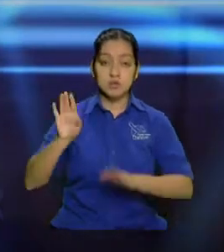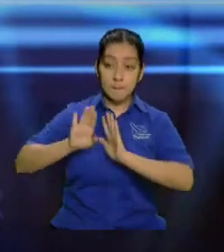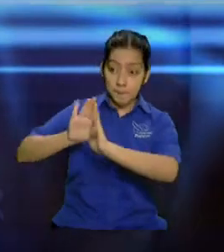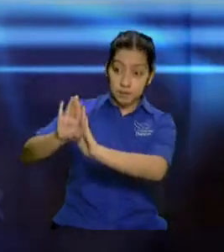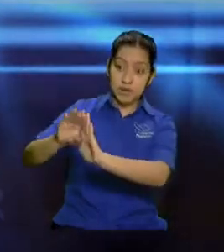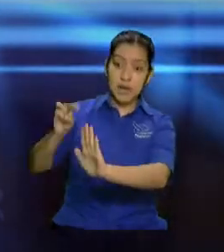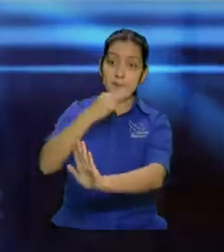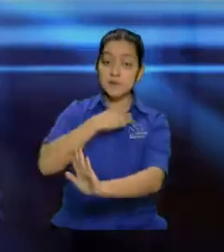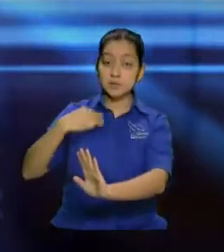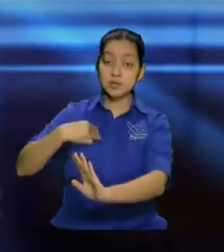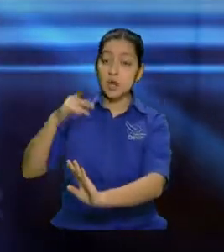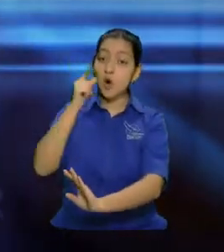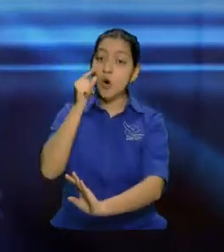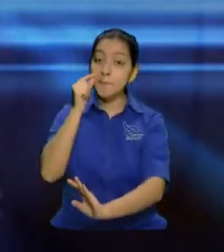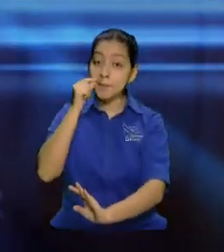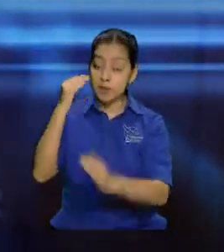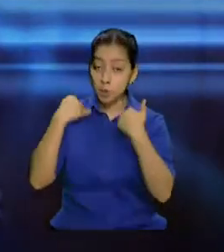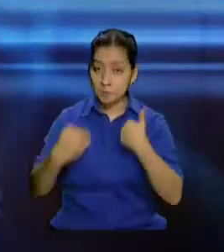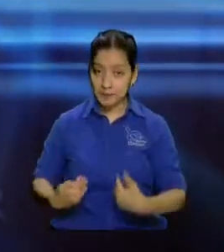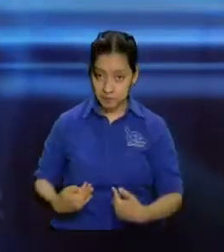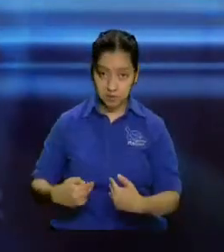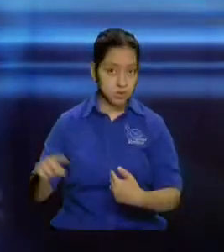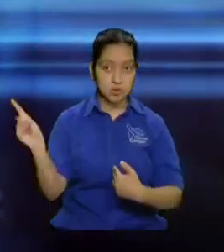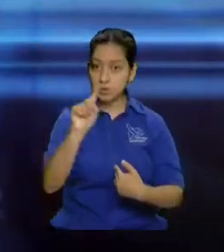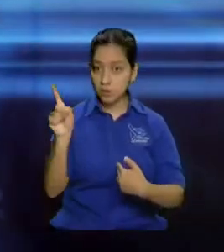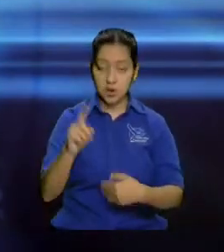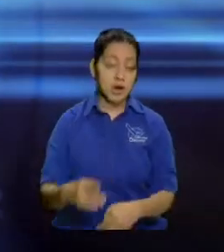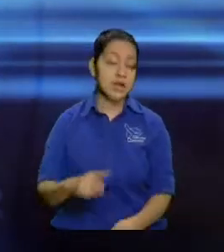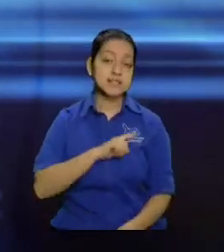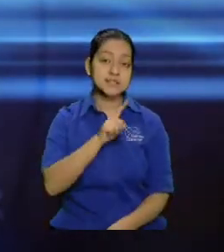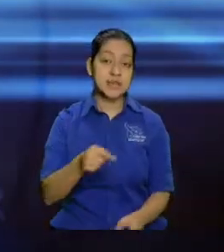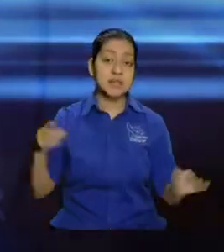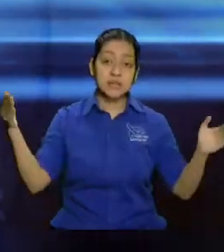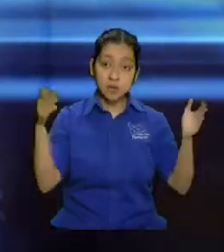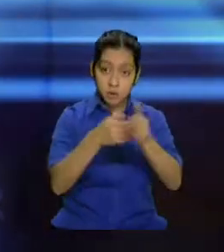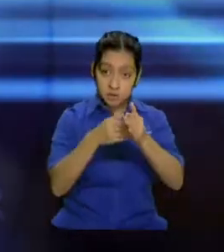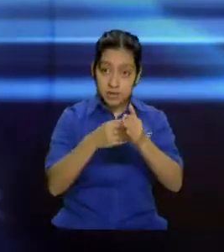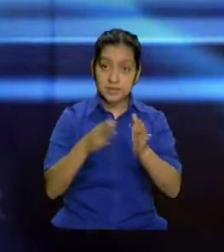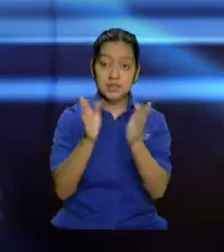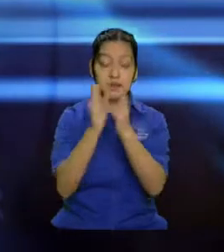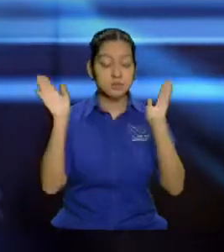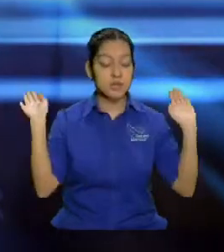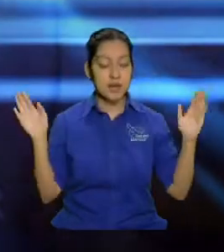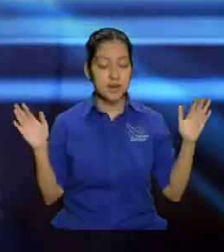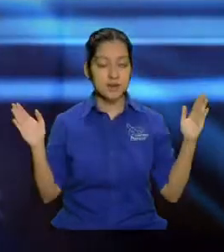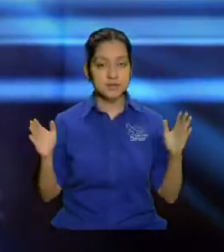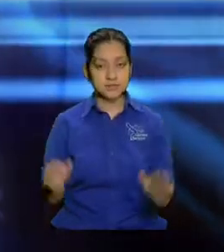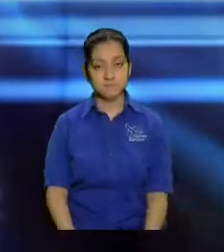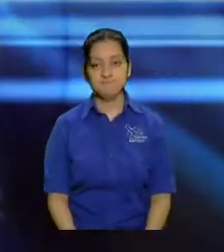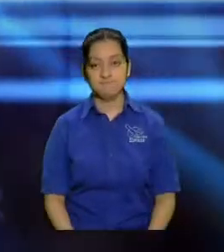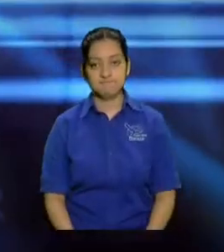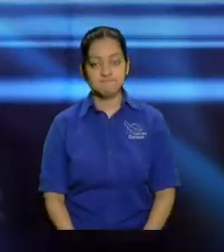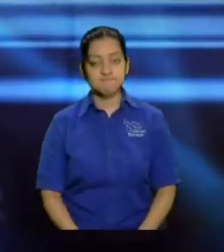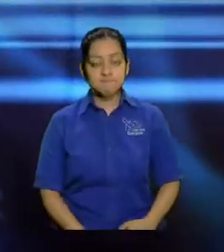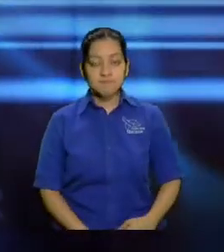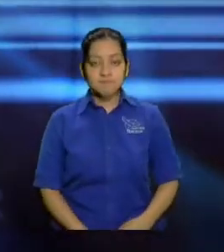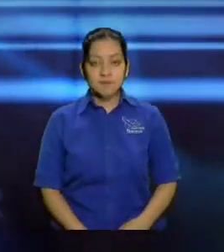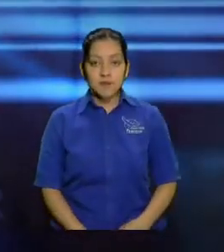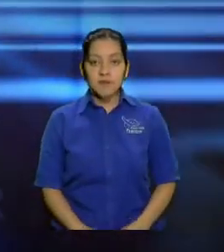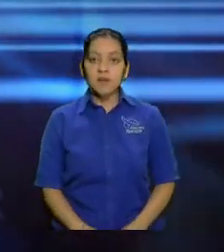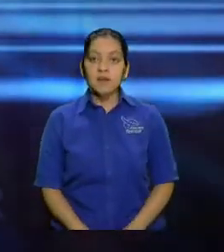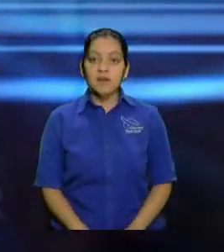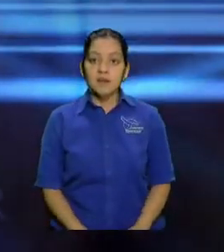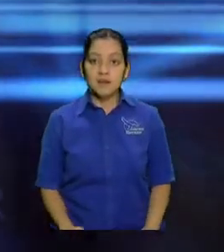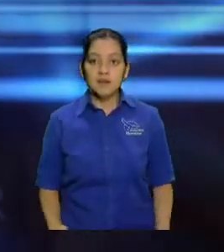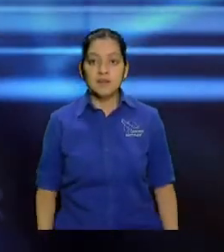ministro, sino a la, está blasfemando contra las majestades angélicas. Eso no lo digo. Es más, como ya me empezó a hacer cara, se lo